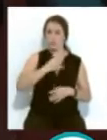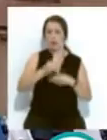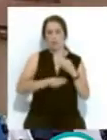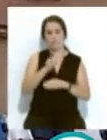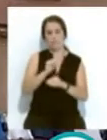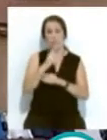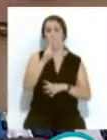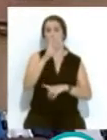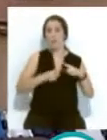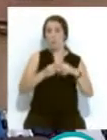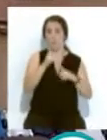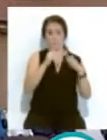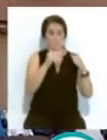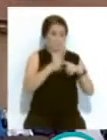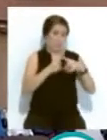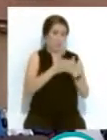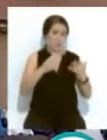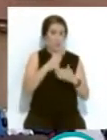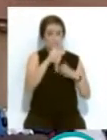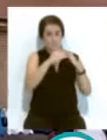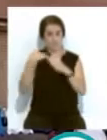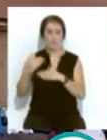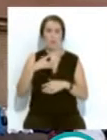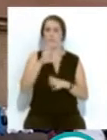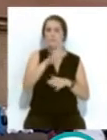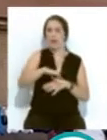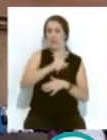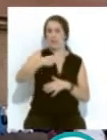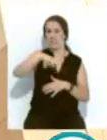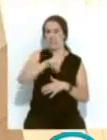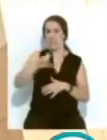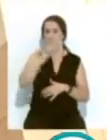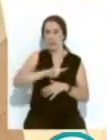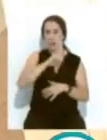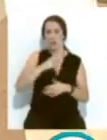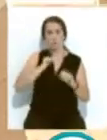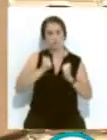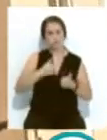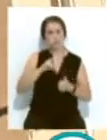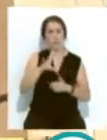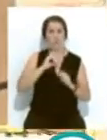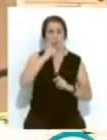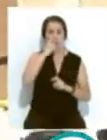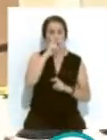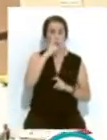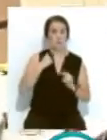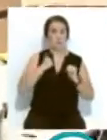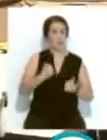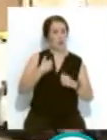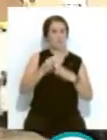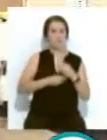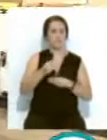abastecerá medio millar de viviendas ubicadas en la barriada de Guillén Moreno. La intervención que comenzó el 15 de junio está siendo